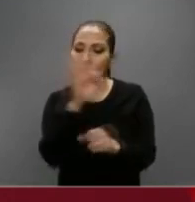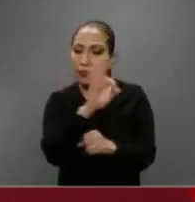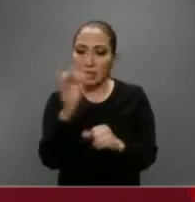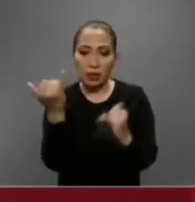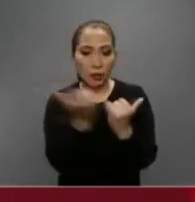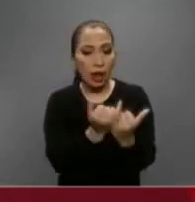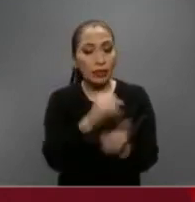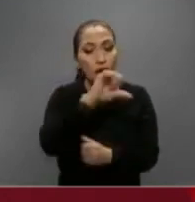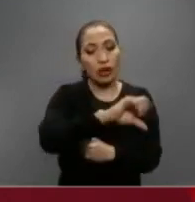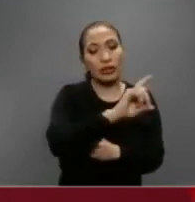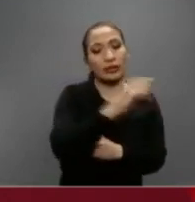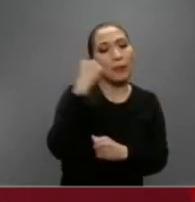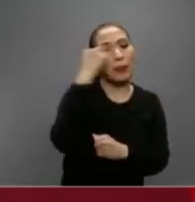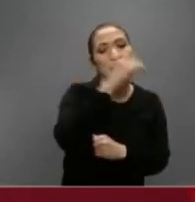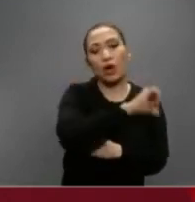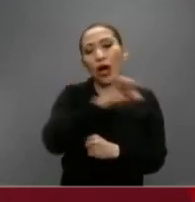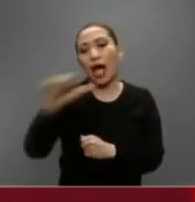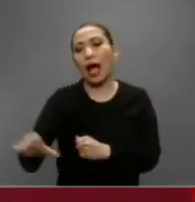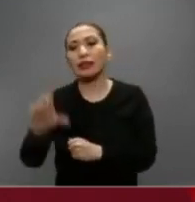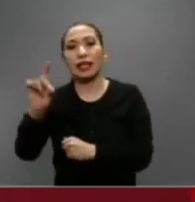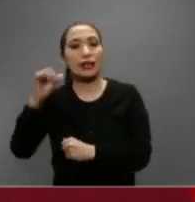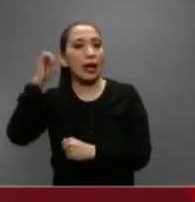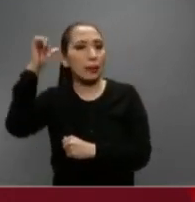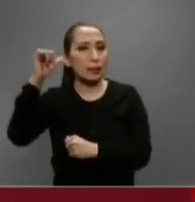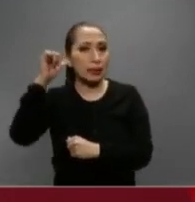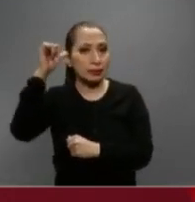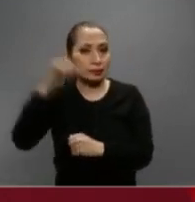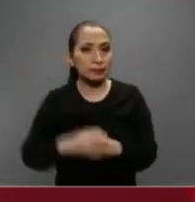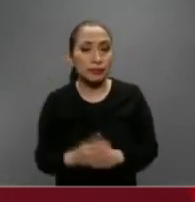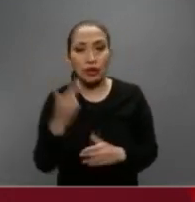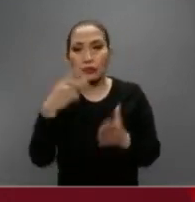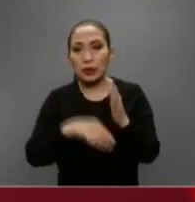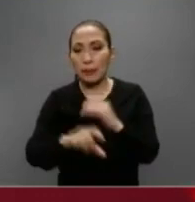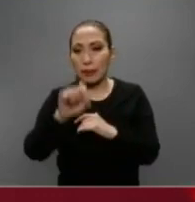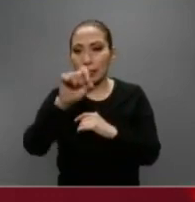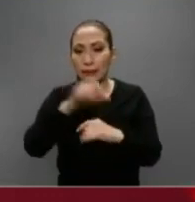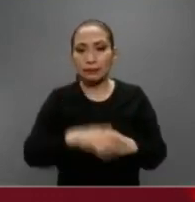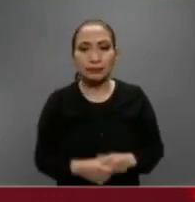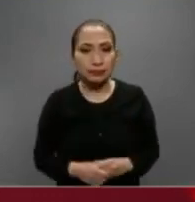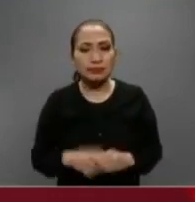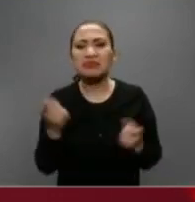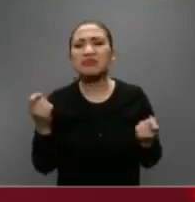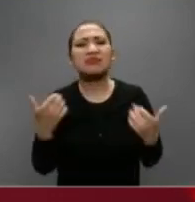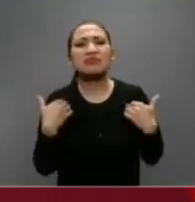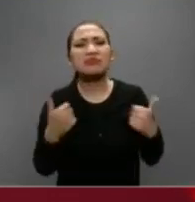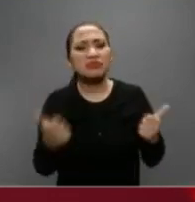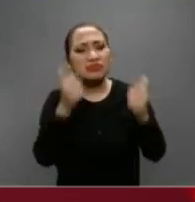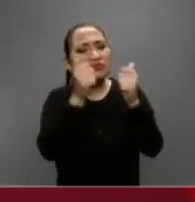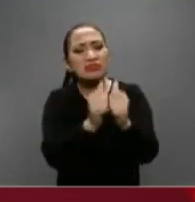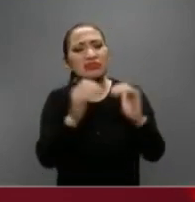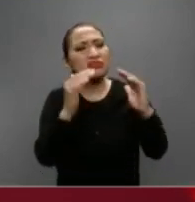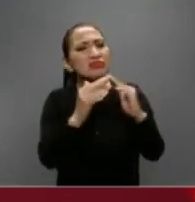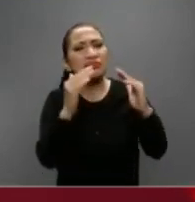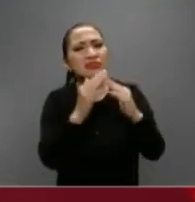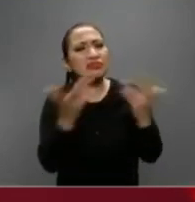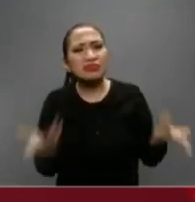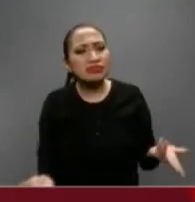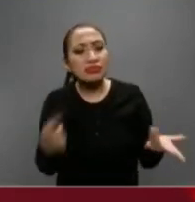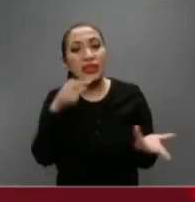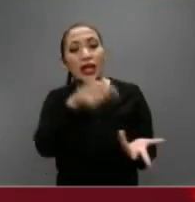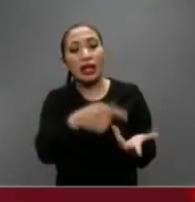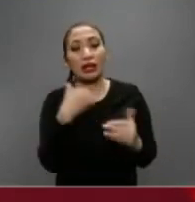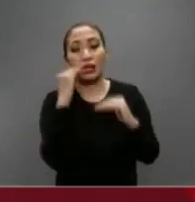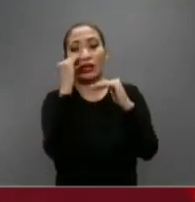mismas fechas, desde hoy 30 de marzo y hasta el 30 de abril de 2020. ¿Qué se entiende como resguardo domiciliario?